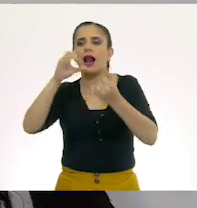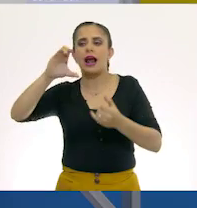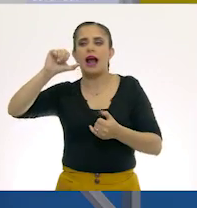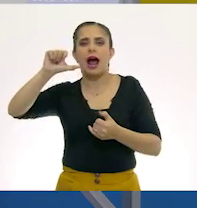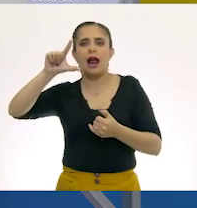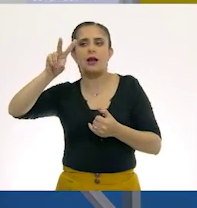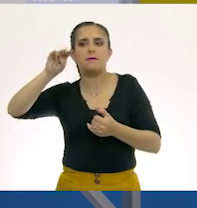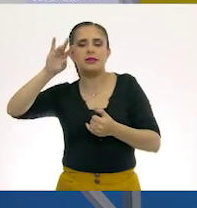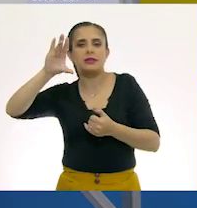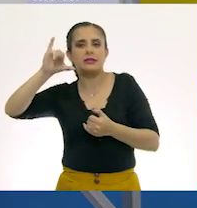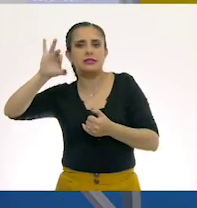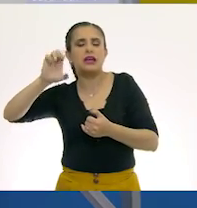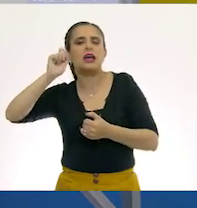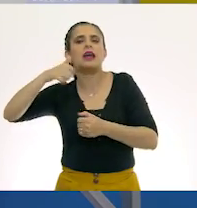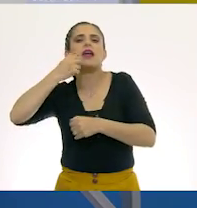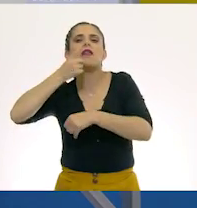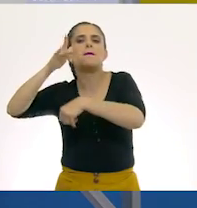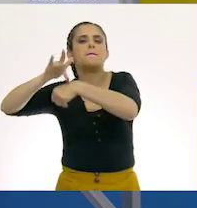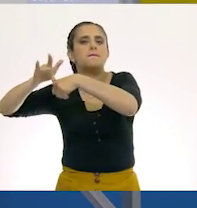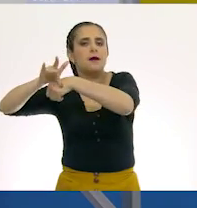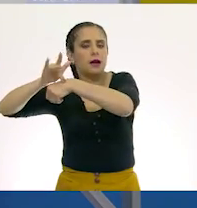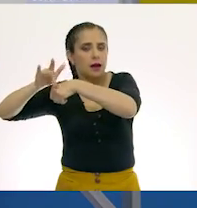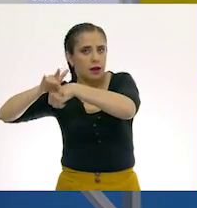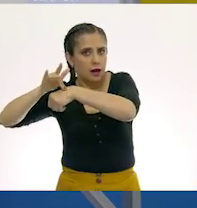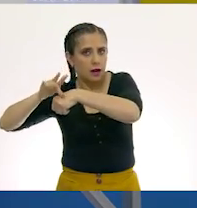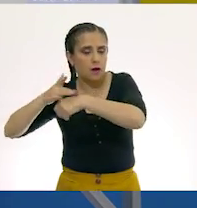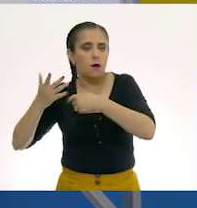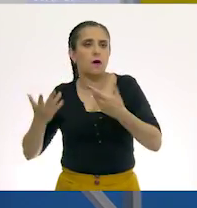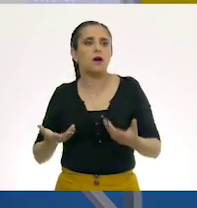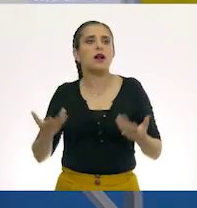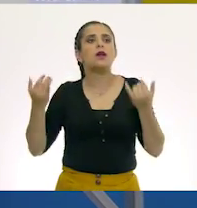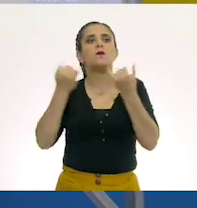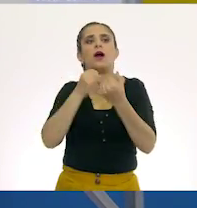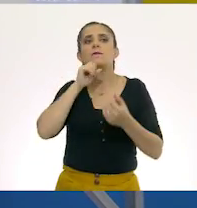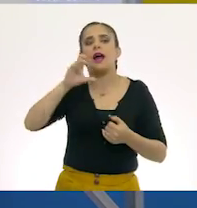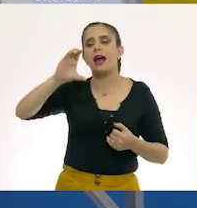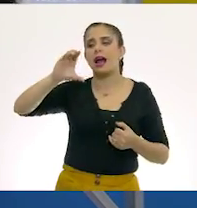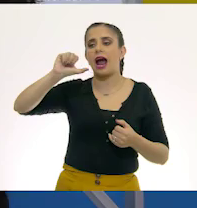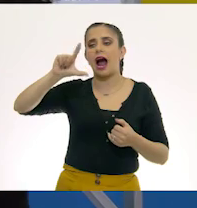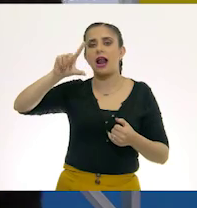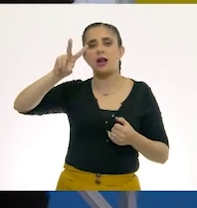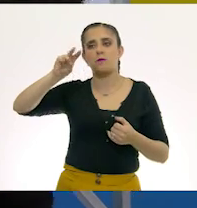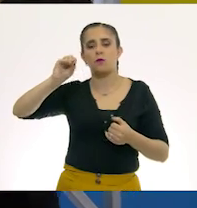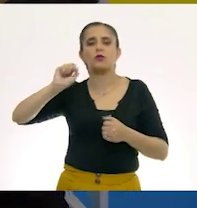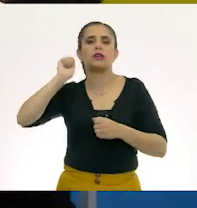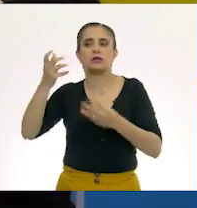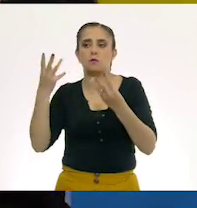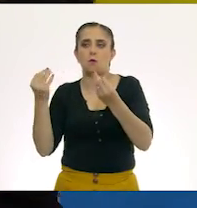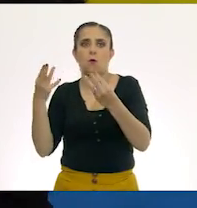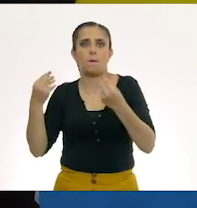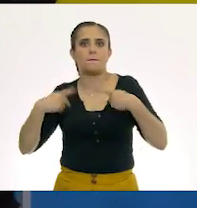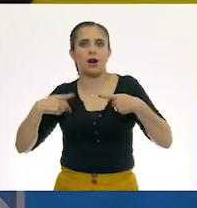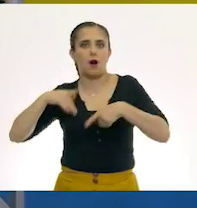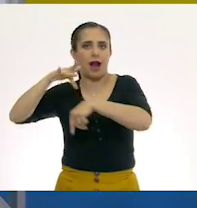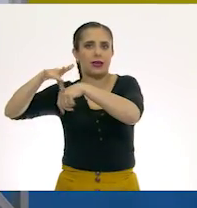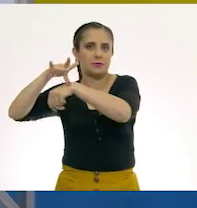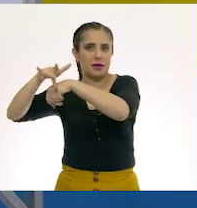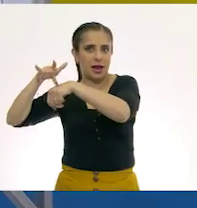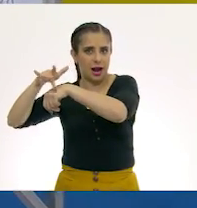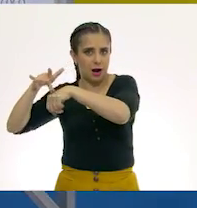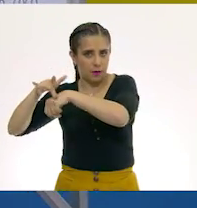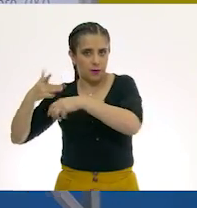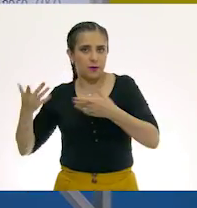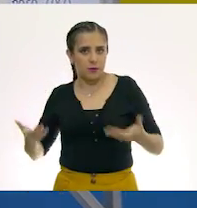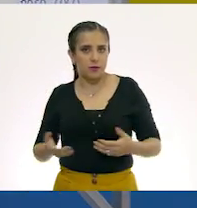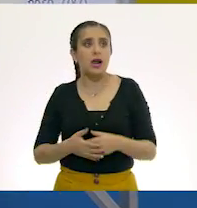¿Sí? Calvos, si fuera, por ejemplo, este, plural, ¿verdad? Fíjate que se me está ocurriendo un